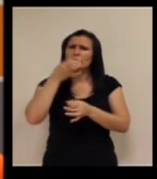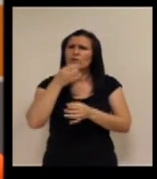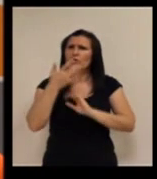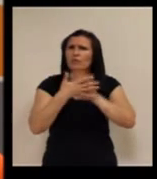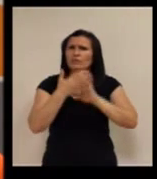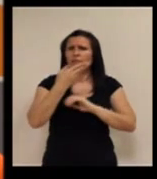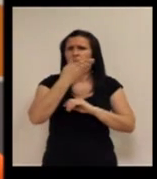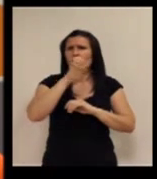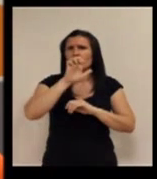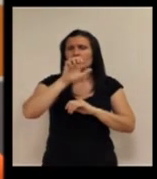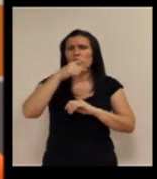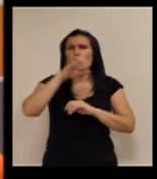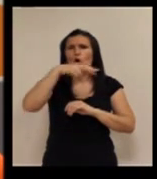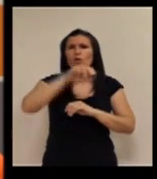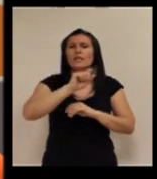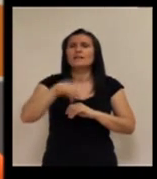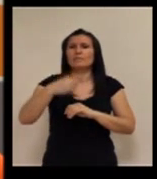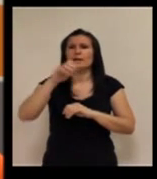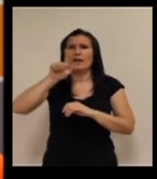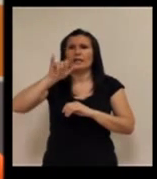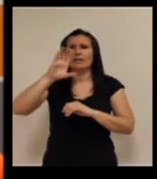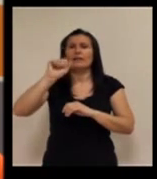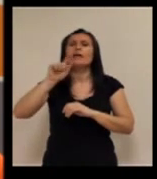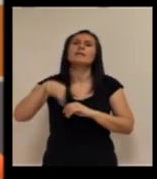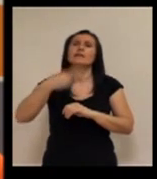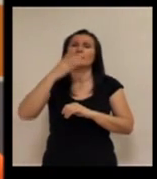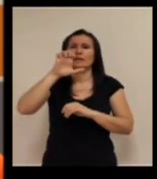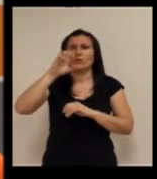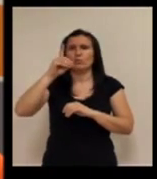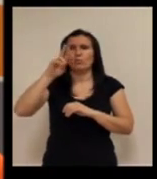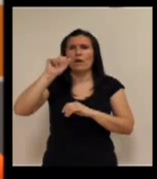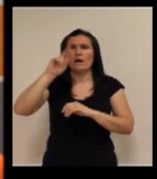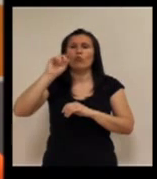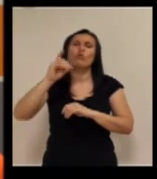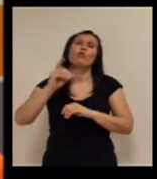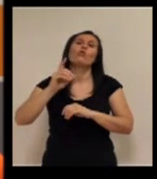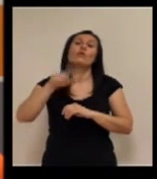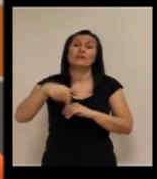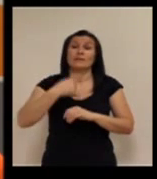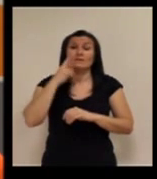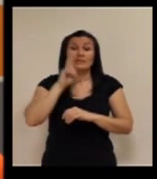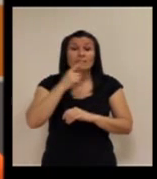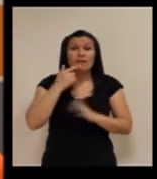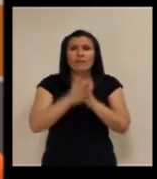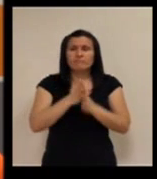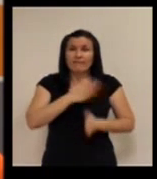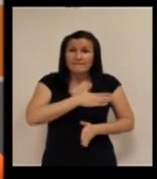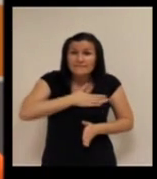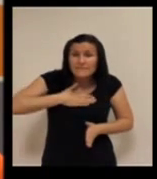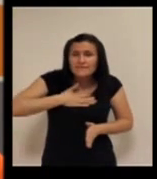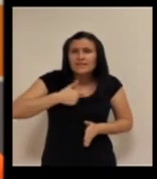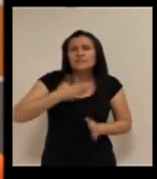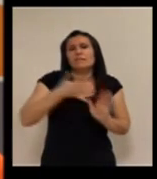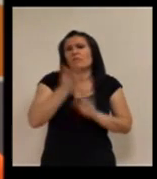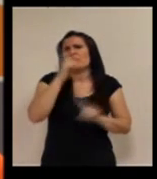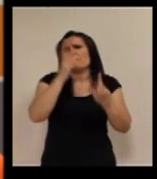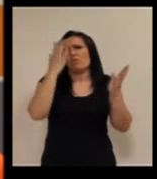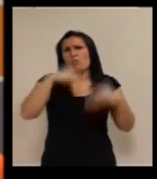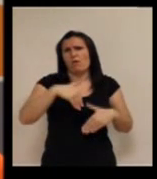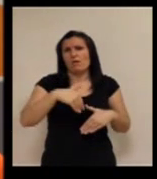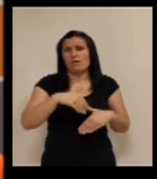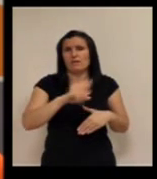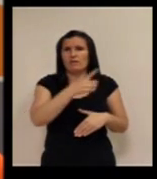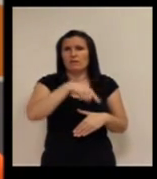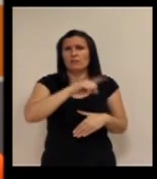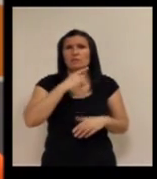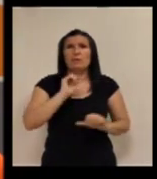creo que lo comentaba bueno Begoña y también Alicia bueno y también Eduardo que si ven motivación no existe ningún problema